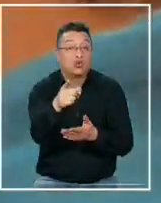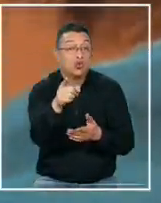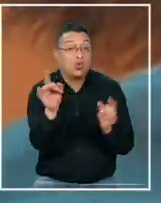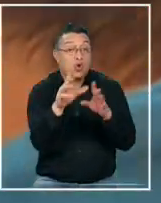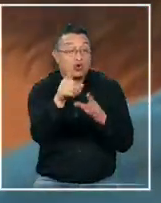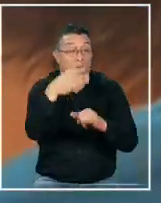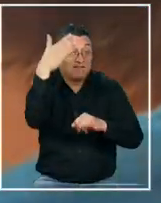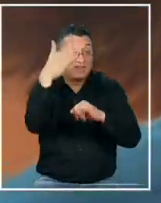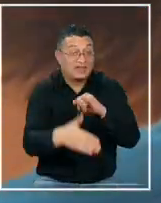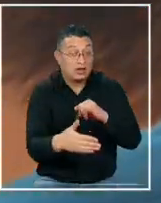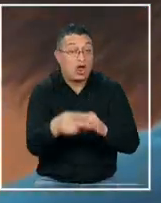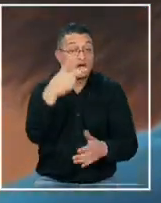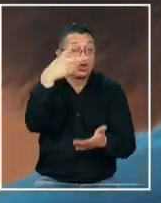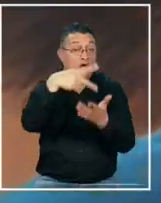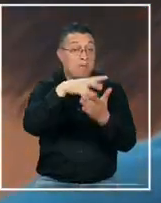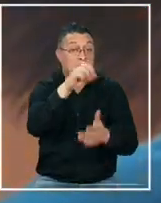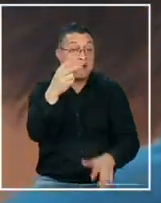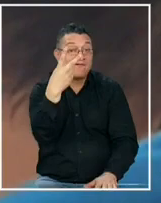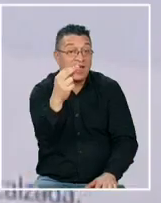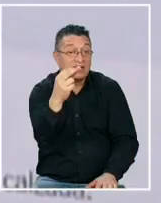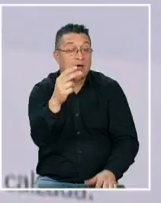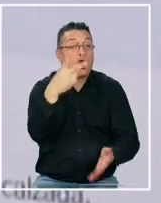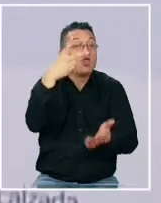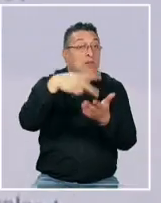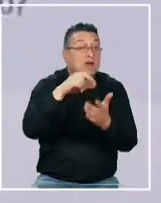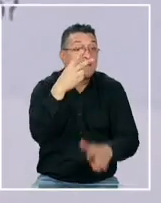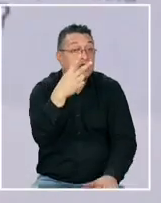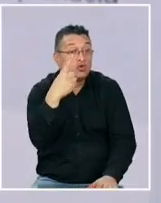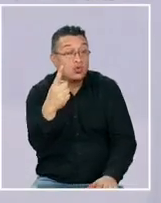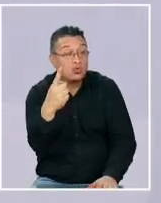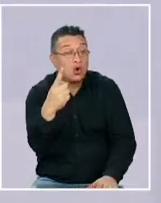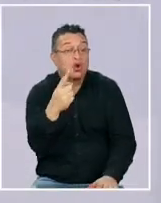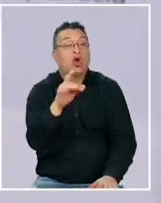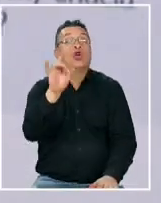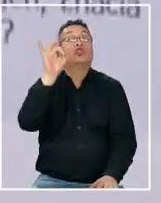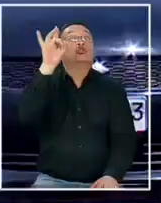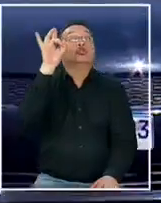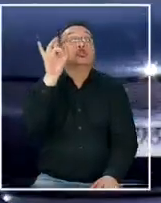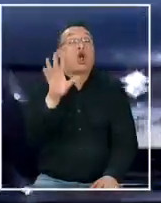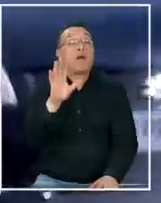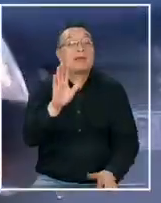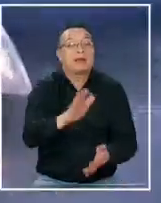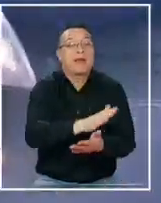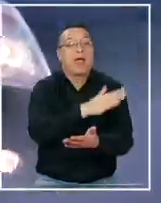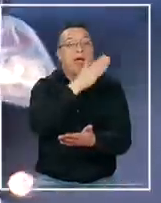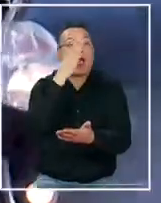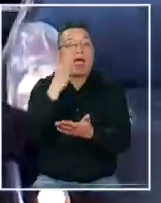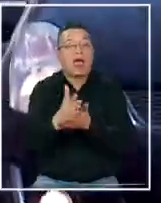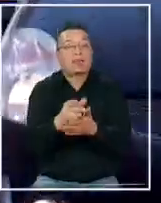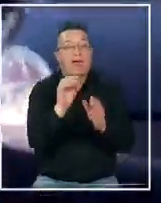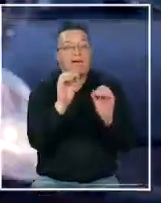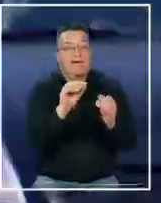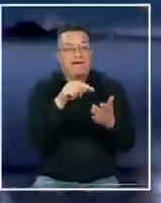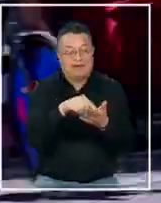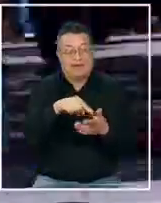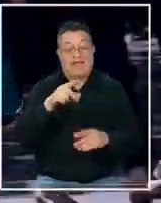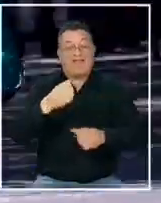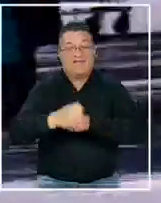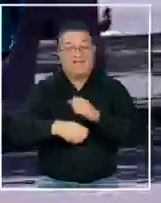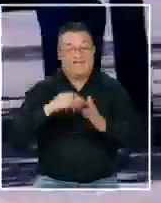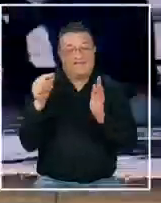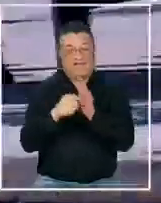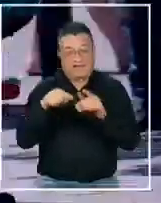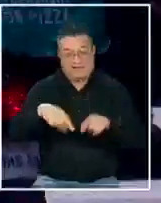vencía en el año 2020 o 2021 tiene solamente hasta la fecha que dice pero de este año,